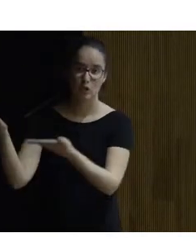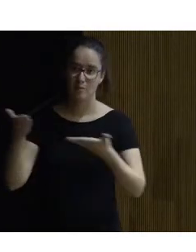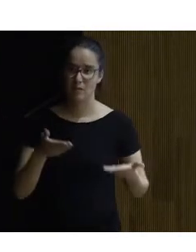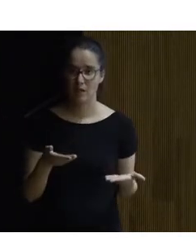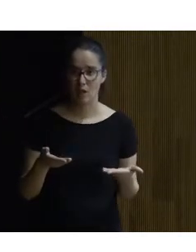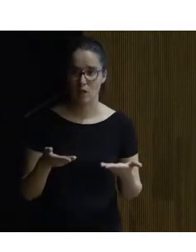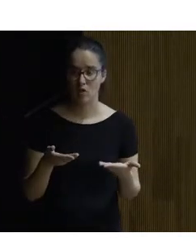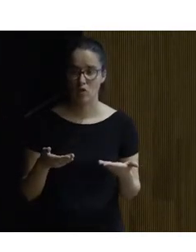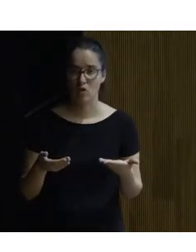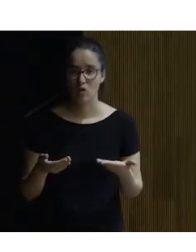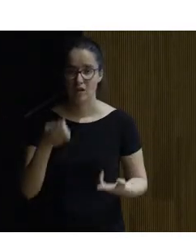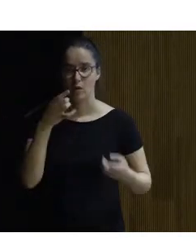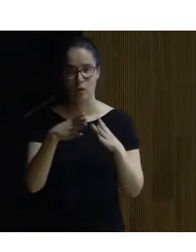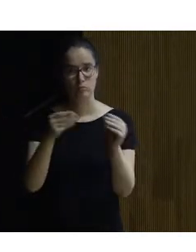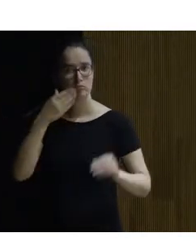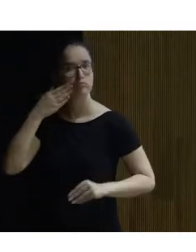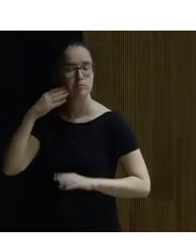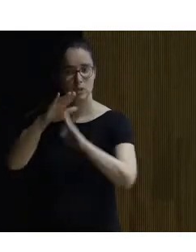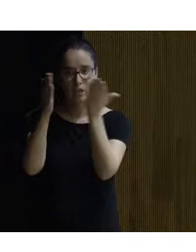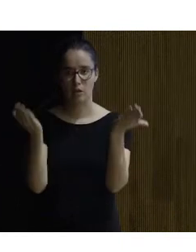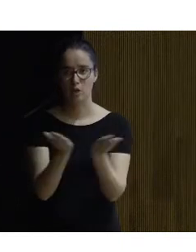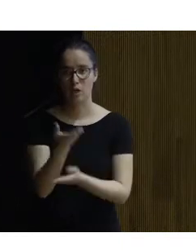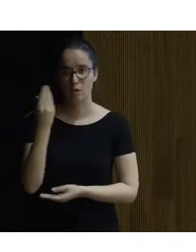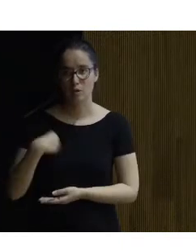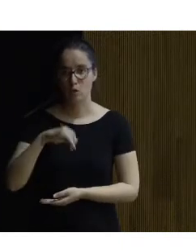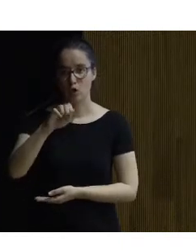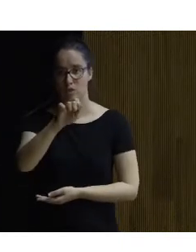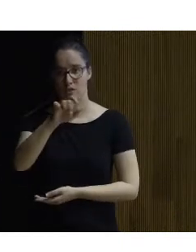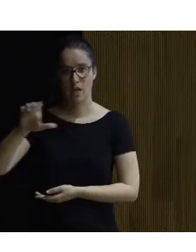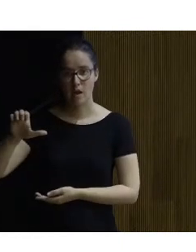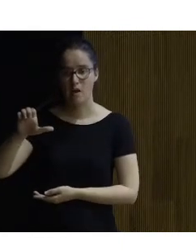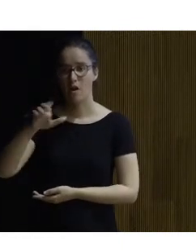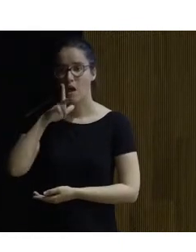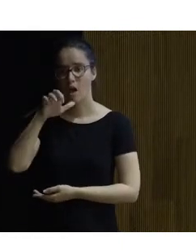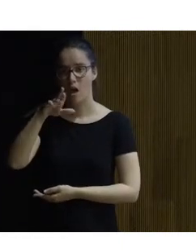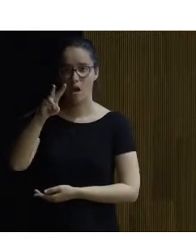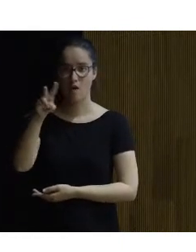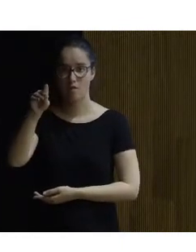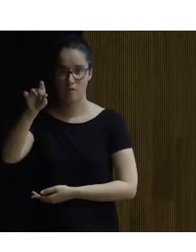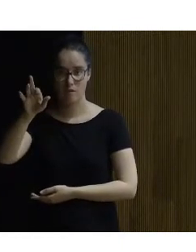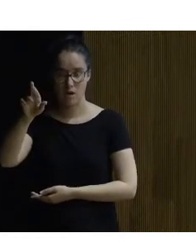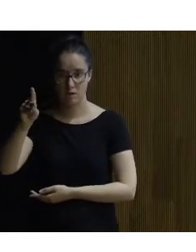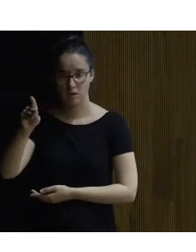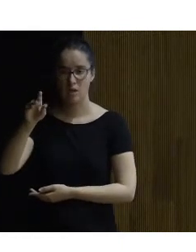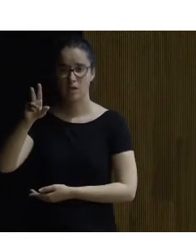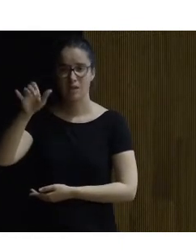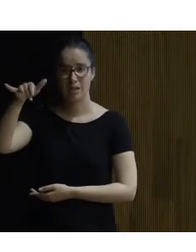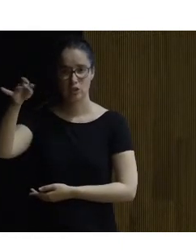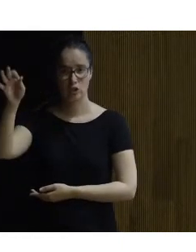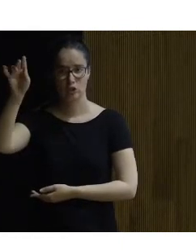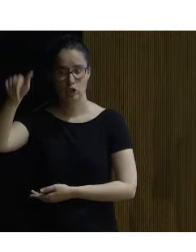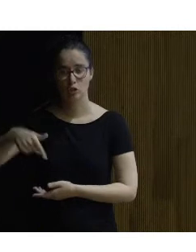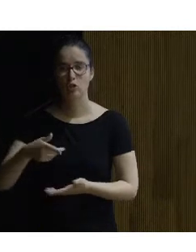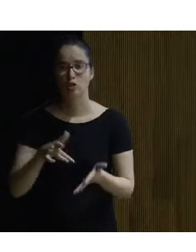en prestigiosas universidades internacionales como Yale como Harvard como Princeton ha obtenido